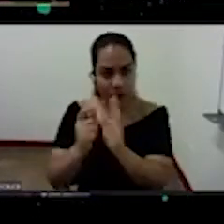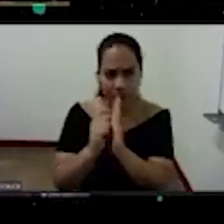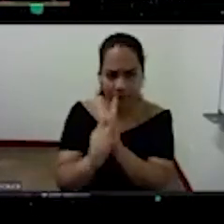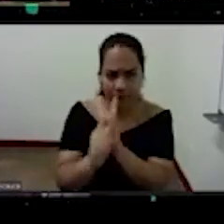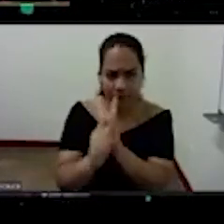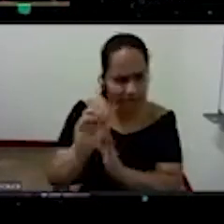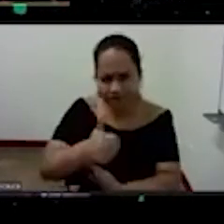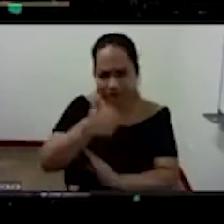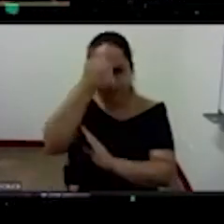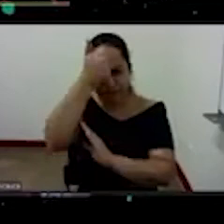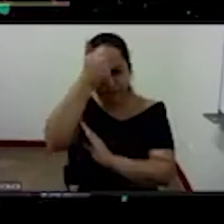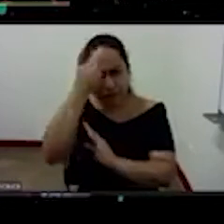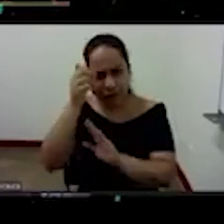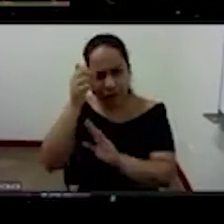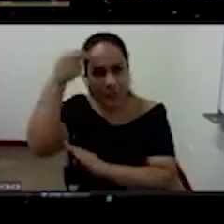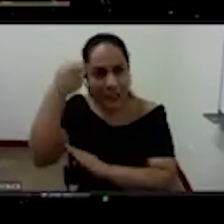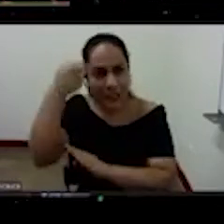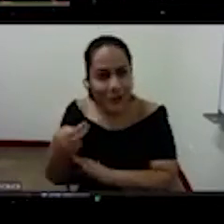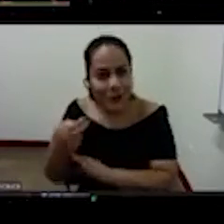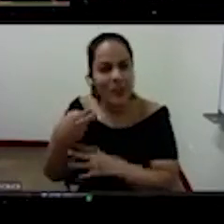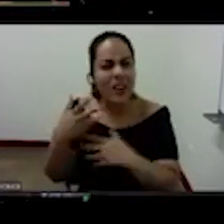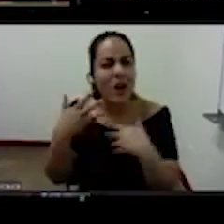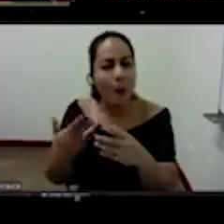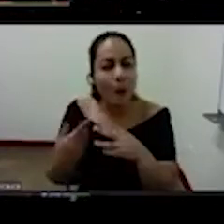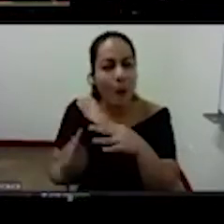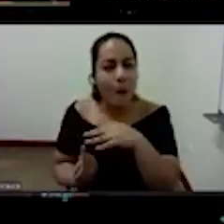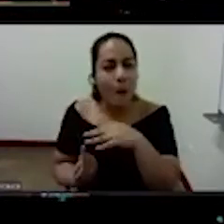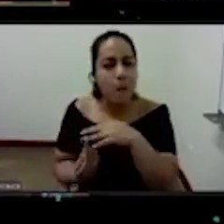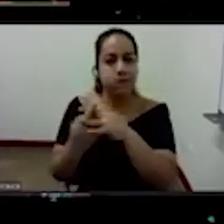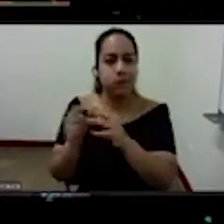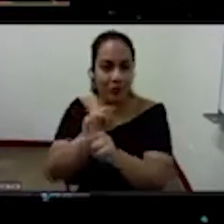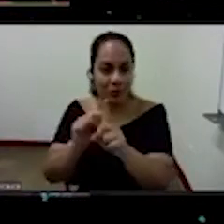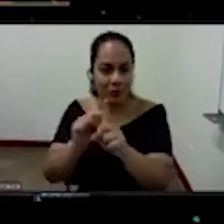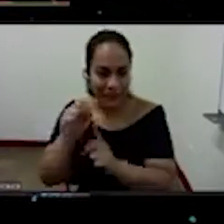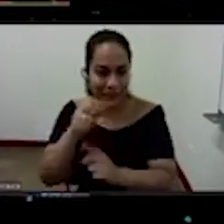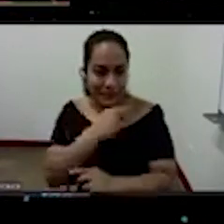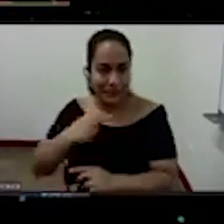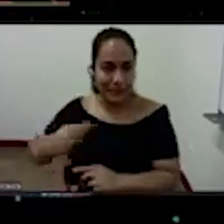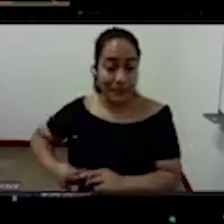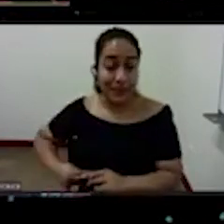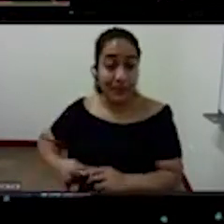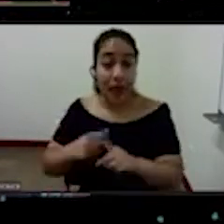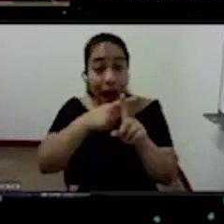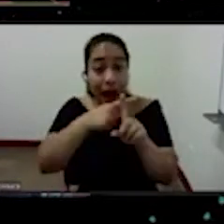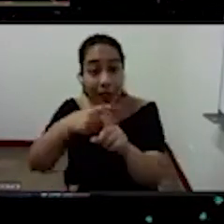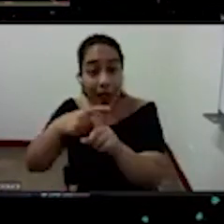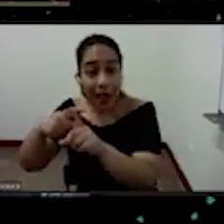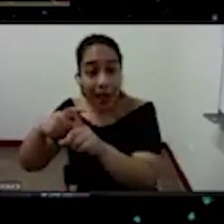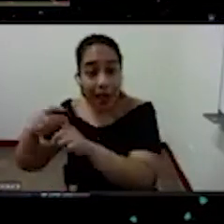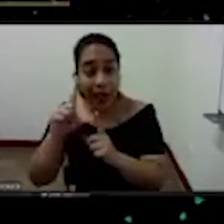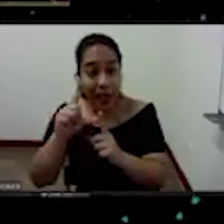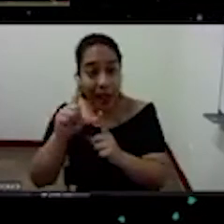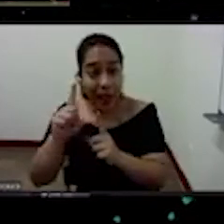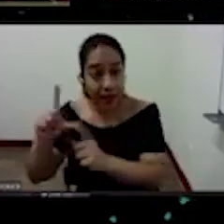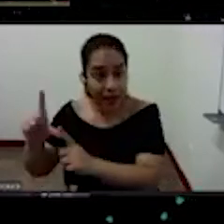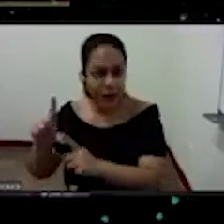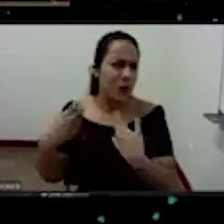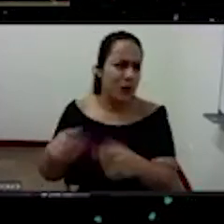en la historia de la civilización china la escritura es algo totalmente diferente